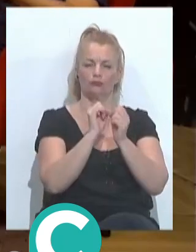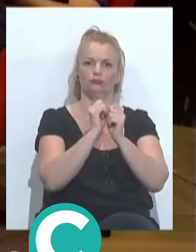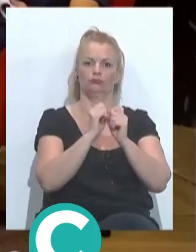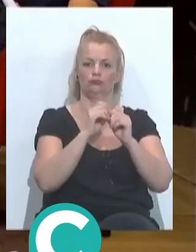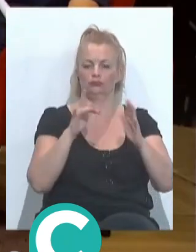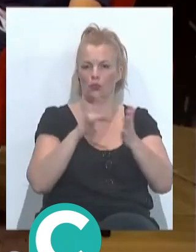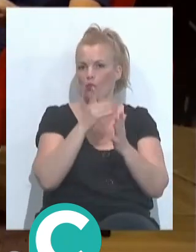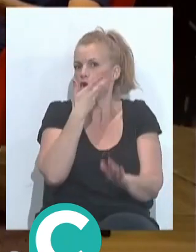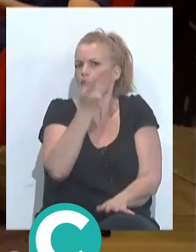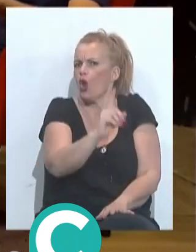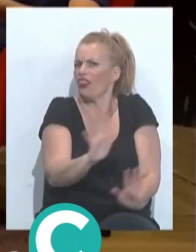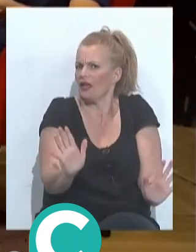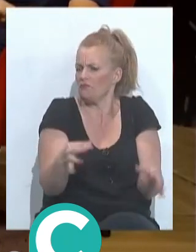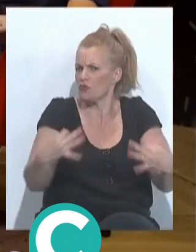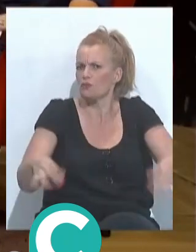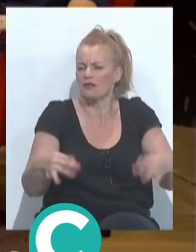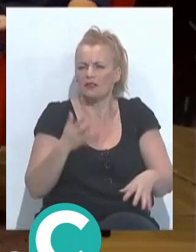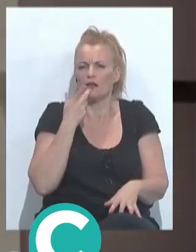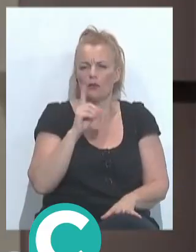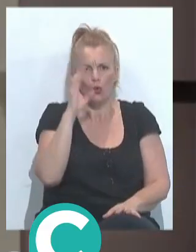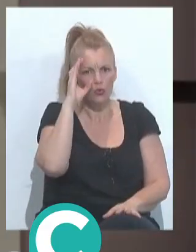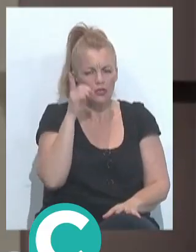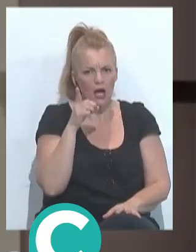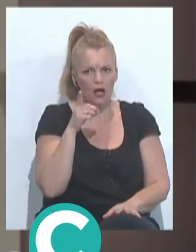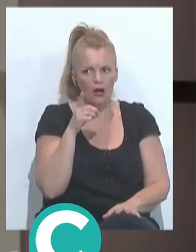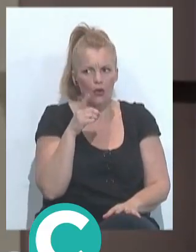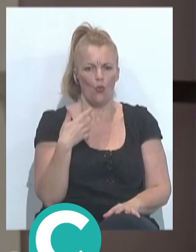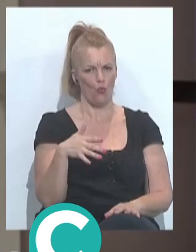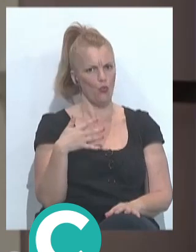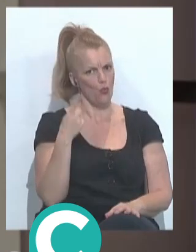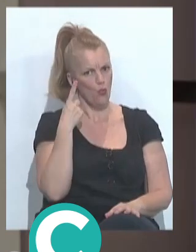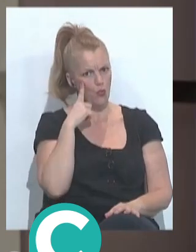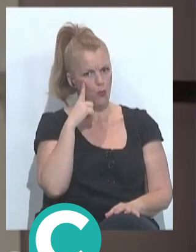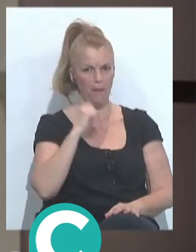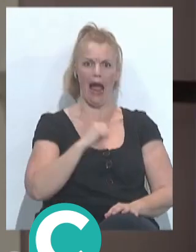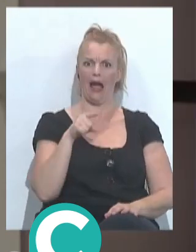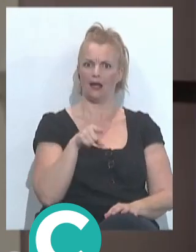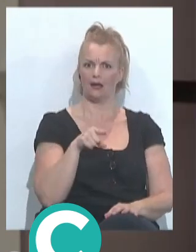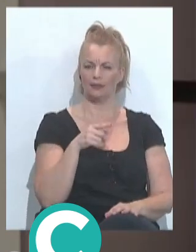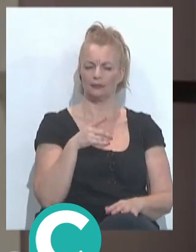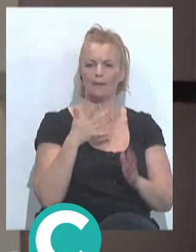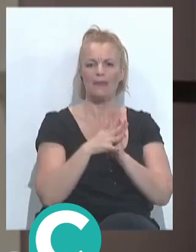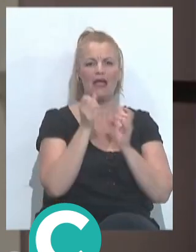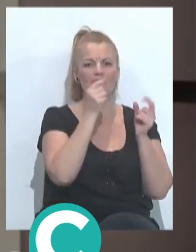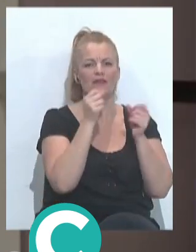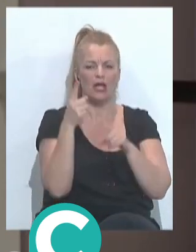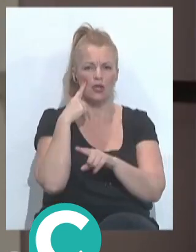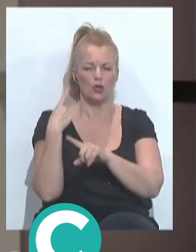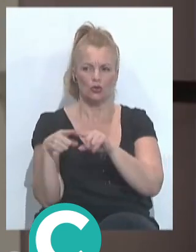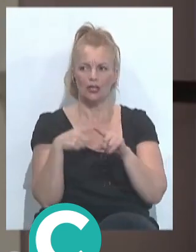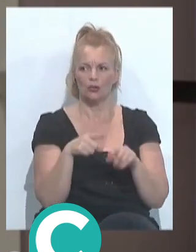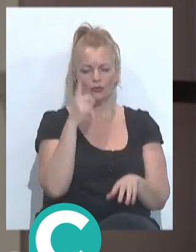una que no sea conocida, pero tú la escuchas y dices... Y pega. Y pega. Tú empiezas a detectar cosas y tú sabes,